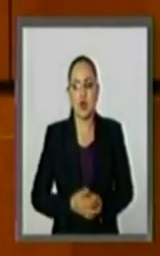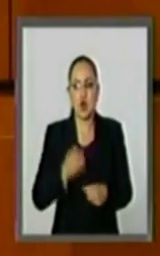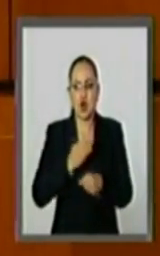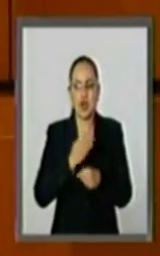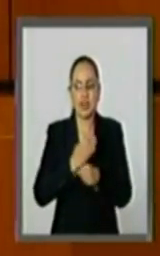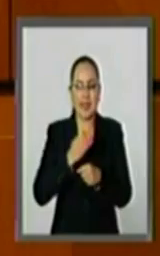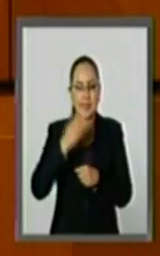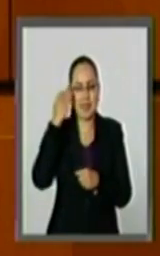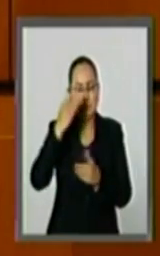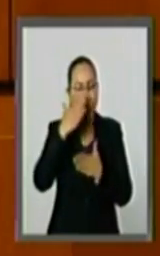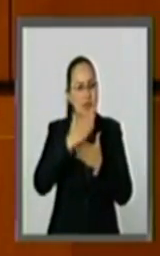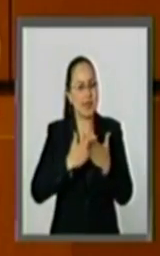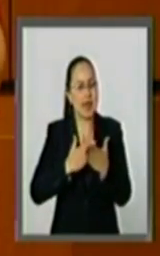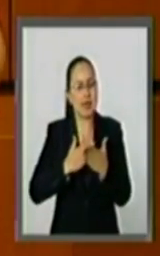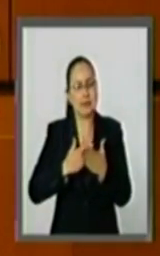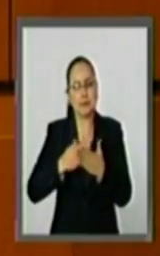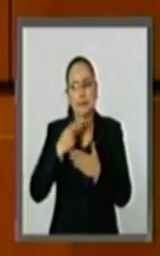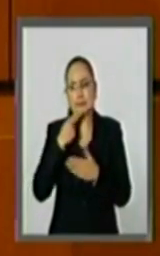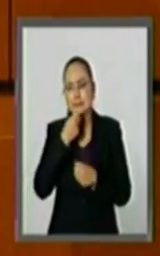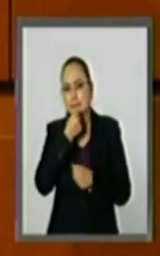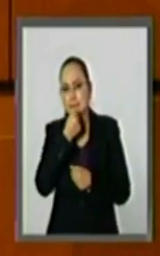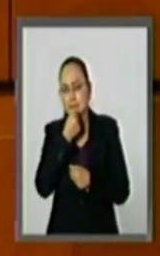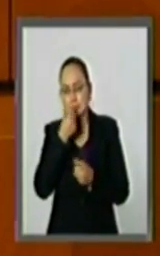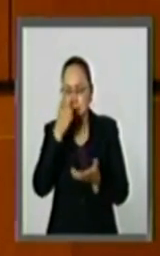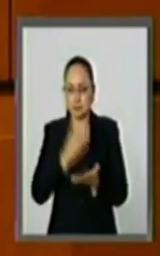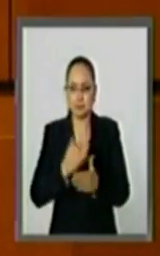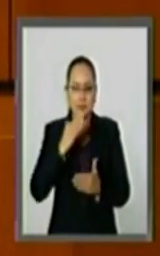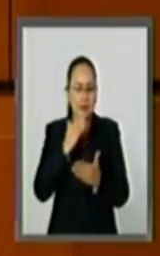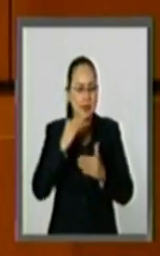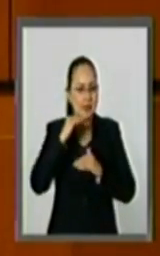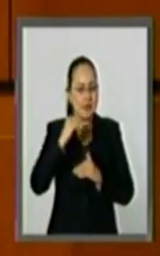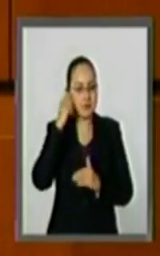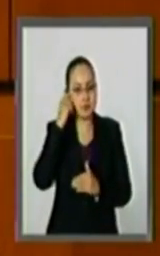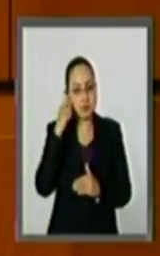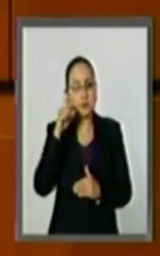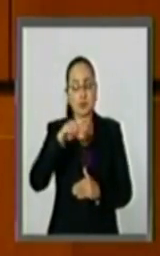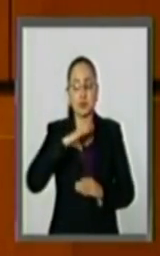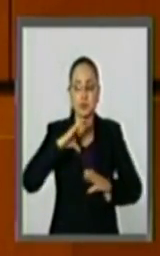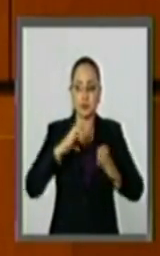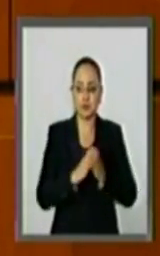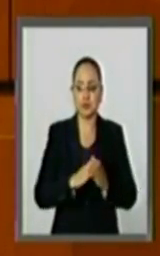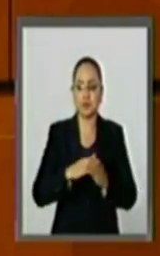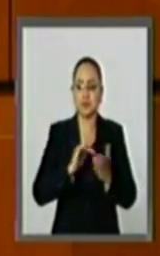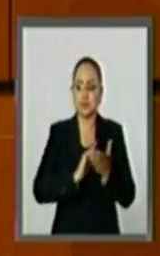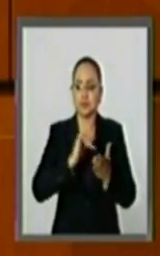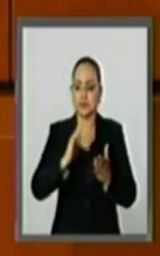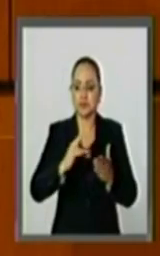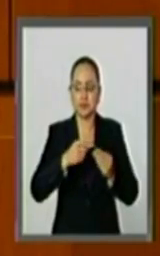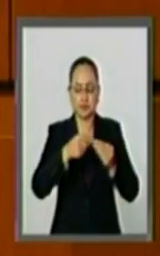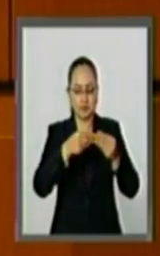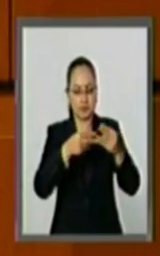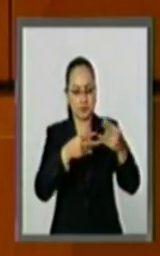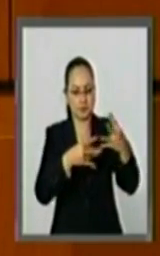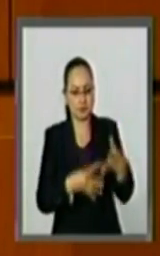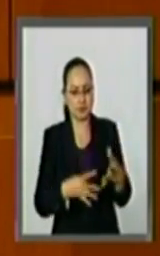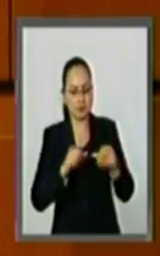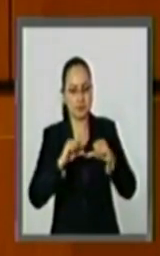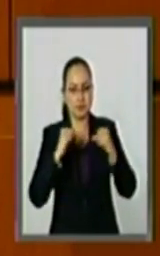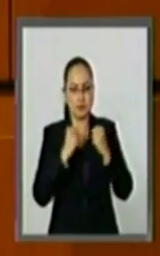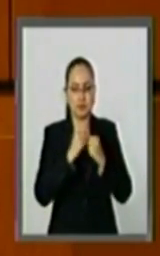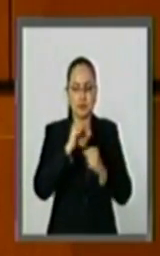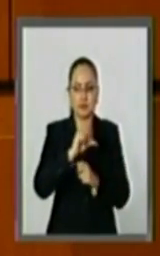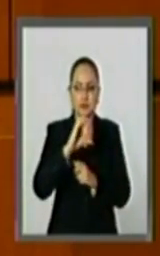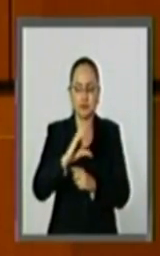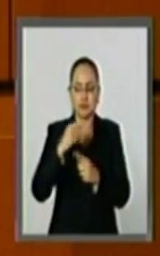nos dan solamente para hacer un público agradecimiento a muchas organizaciones de la sociedad